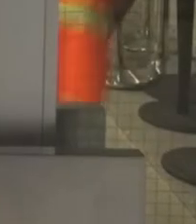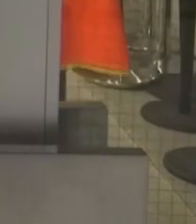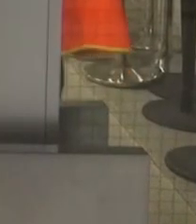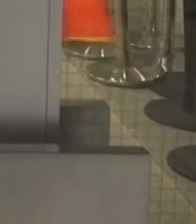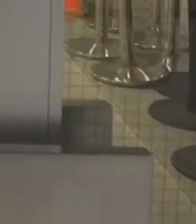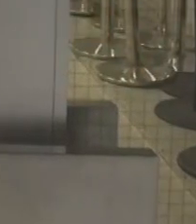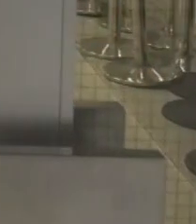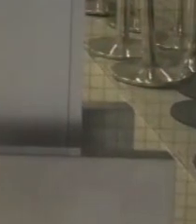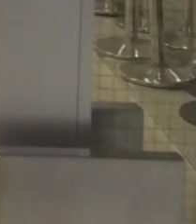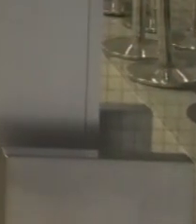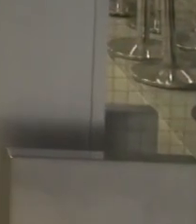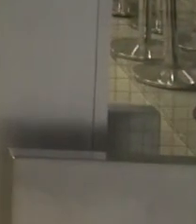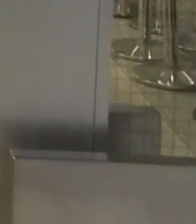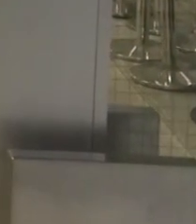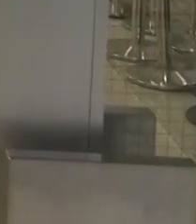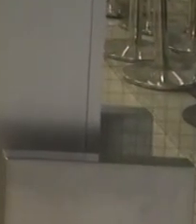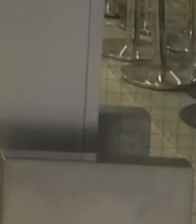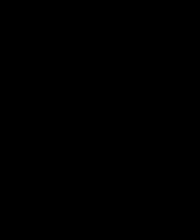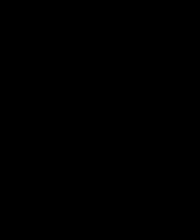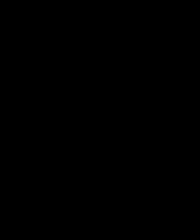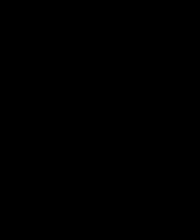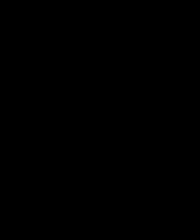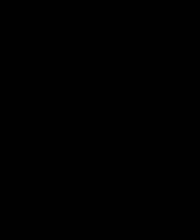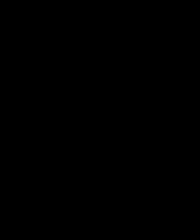lograron retrasar un poco la llegada del virus.